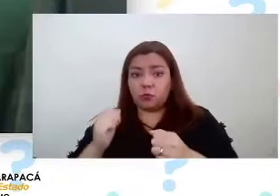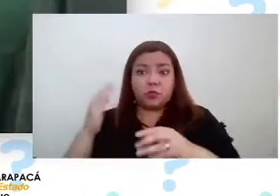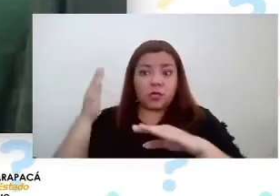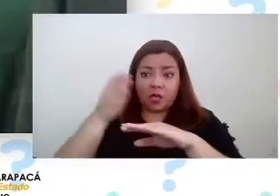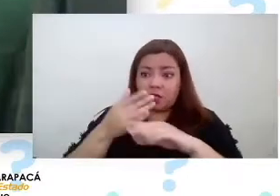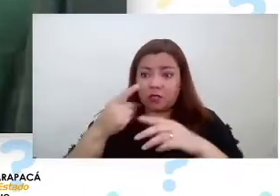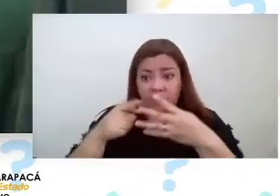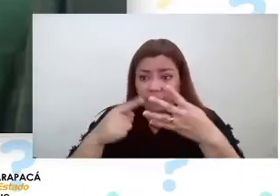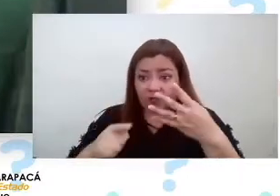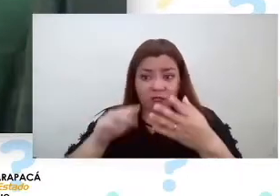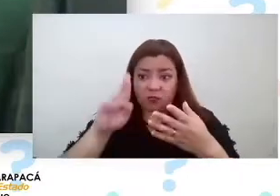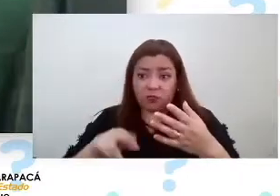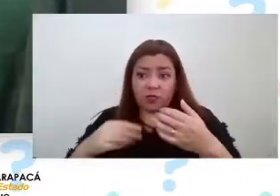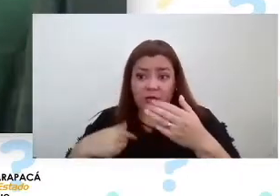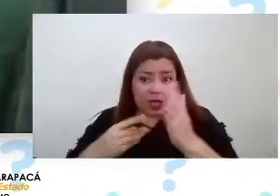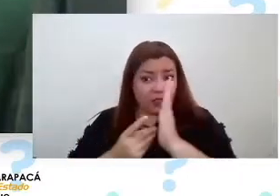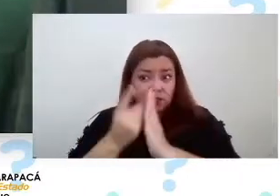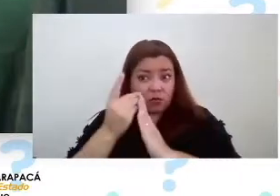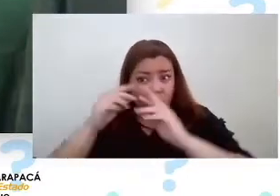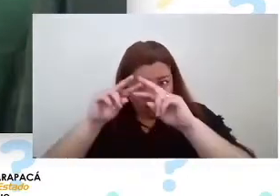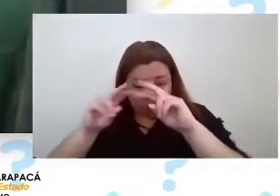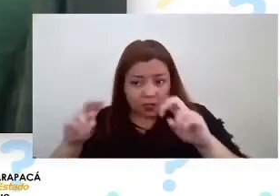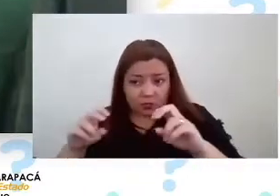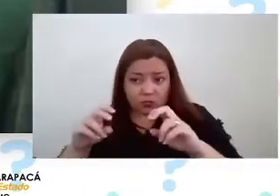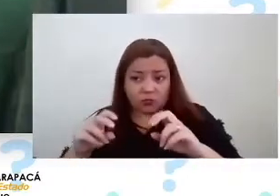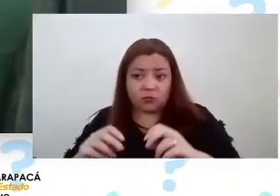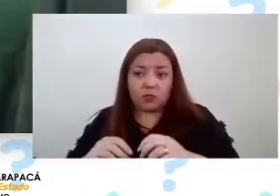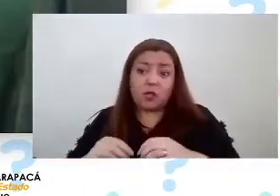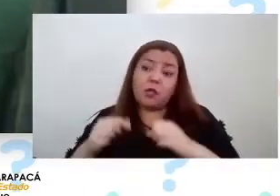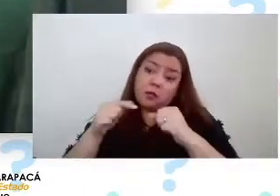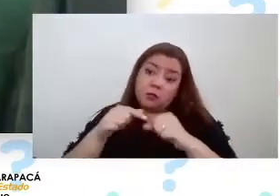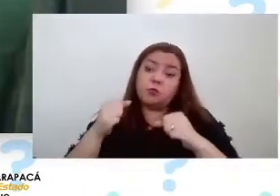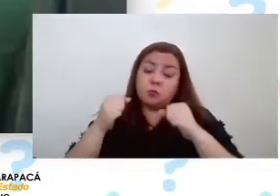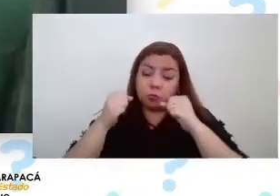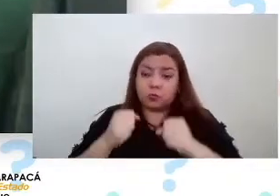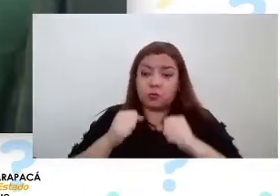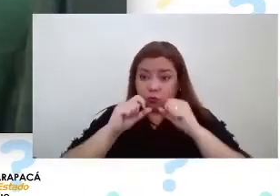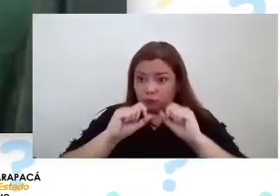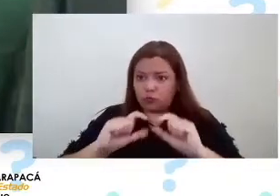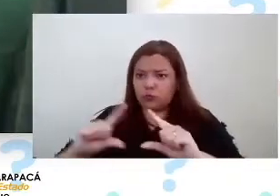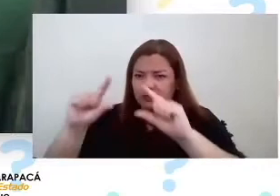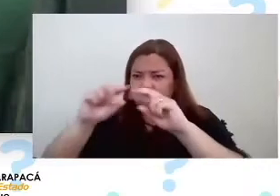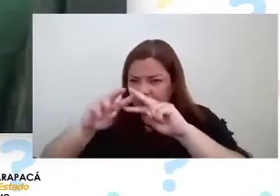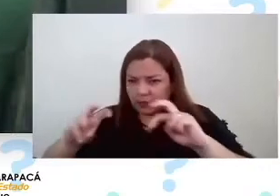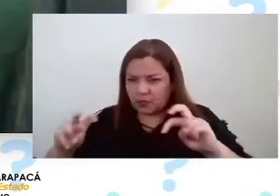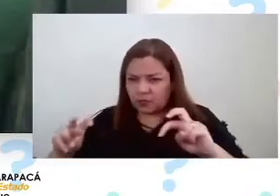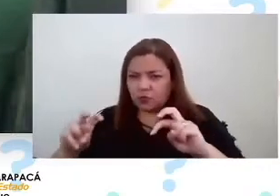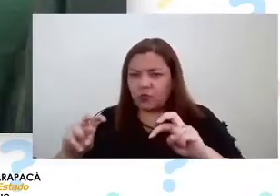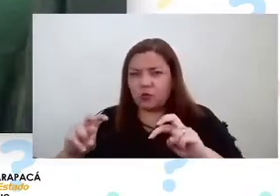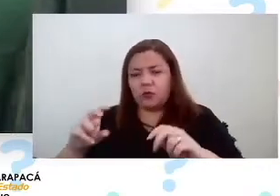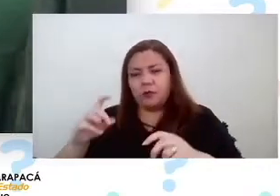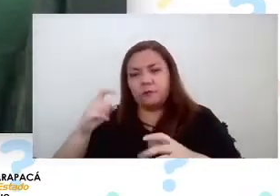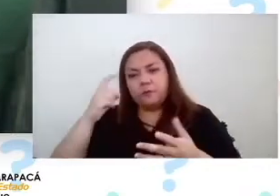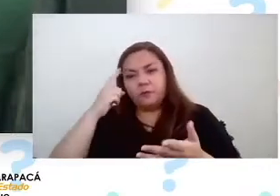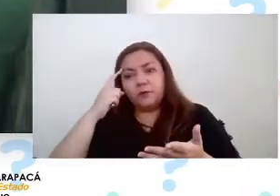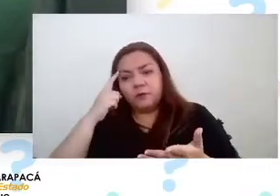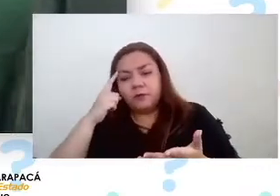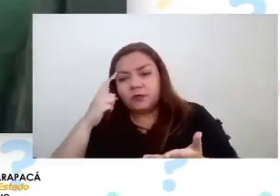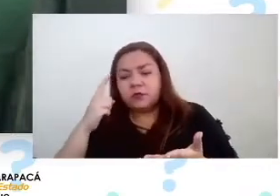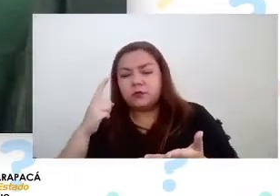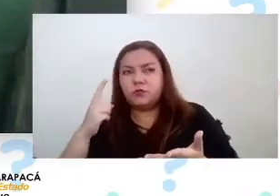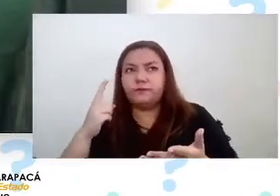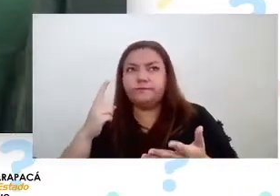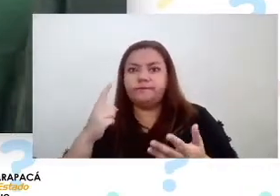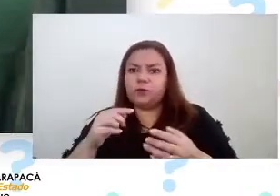desarrollar investigación en la práctica vemos que es un potencial de investigación teniendo en cuenta las